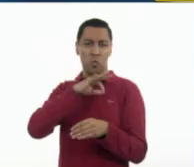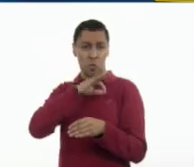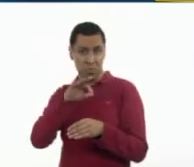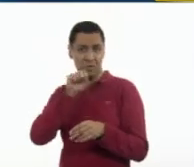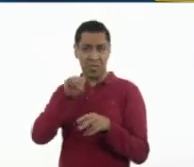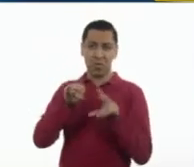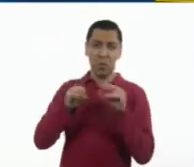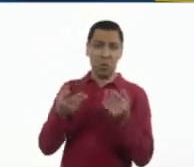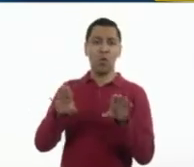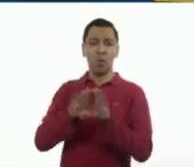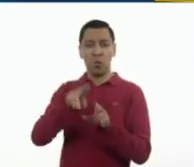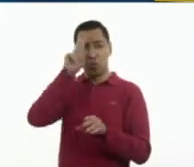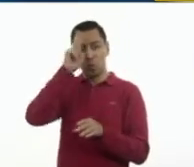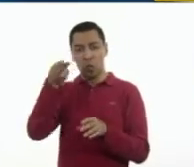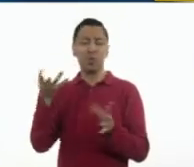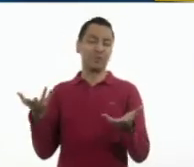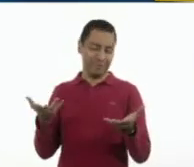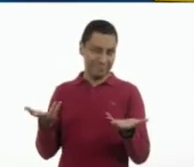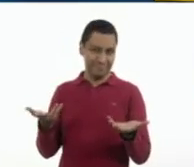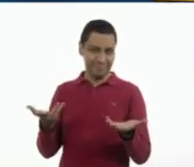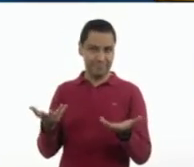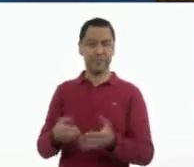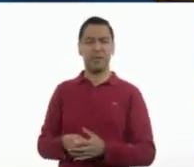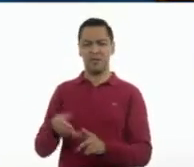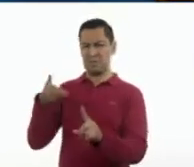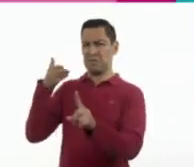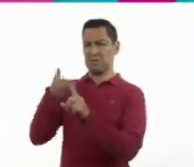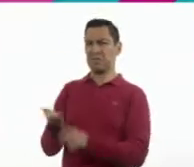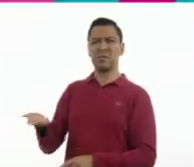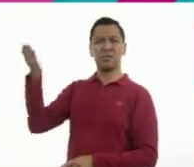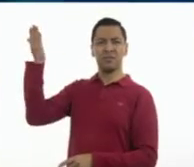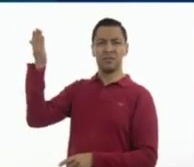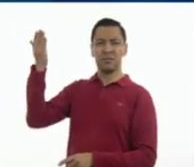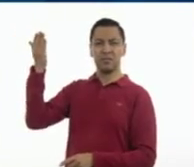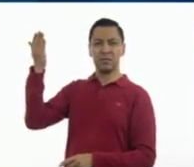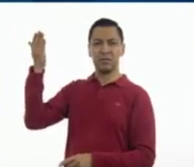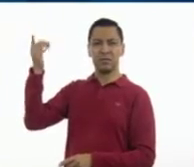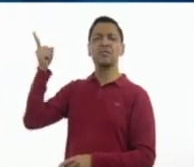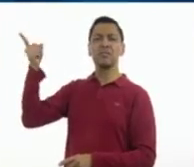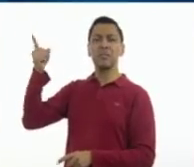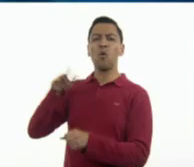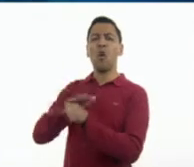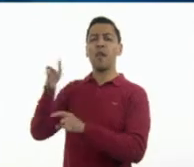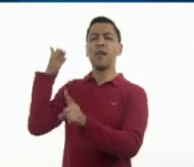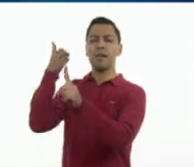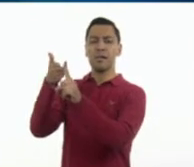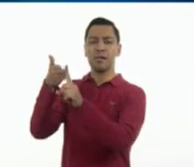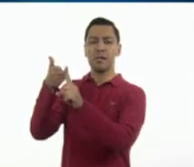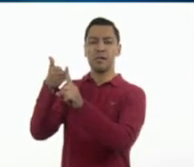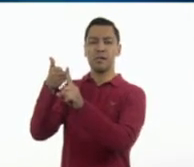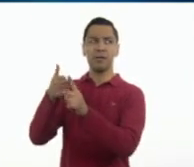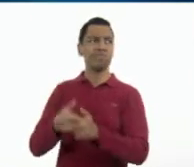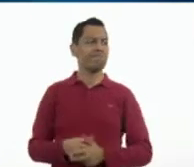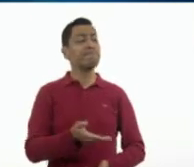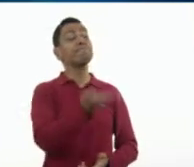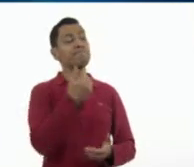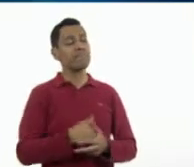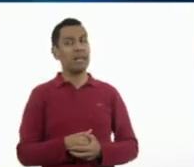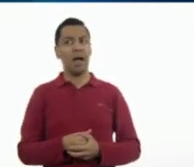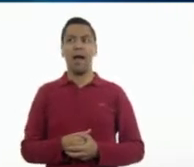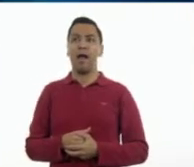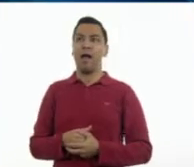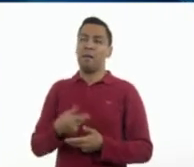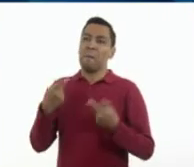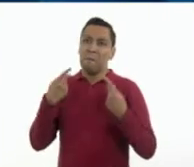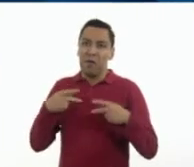Ahora bien, ¿qué propósito tiene este anuncio? Pues que las personas compren boletos para